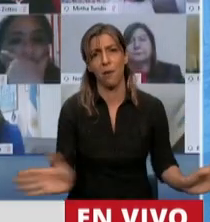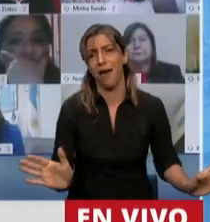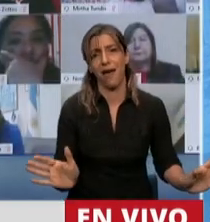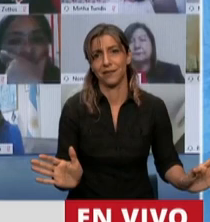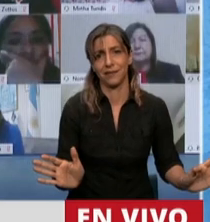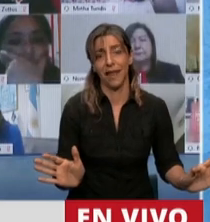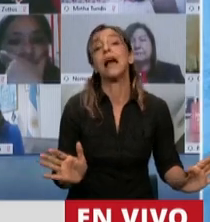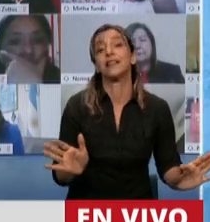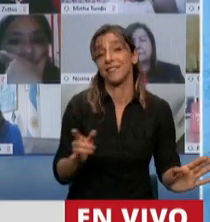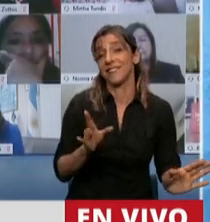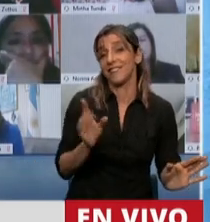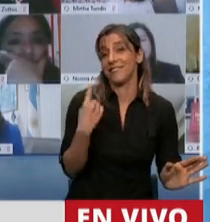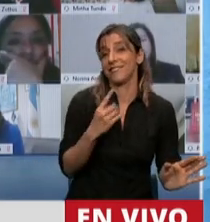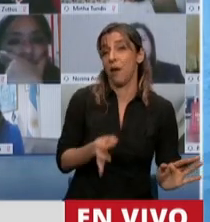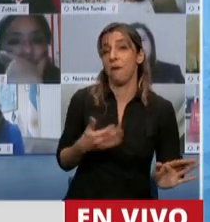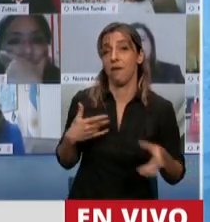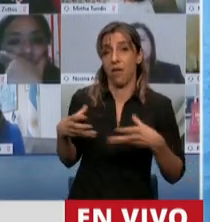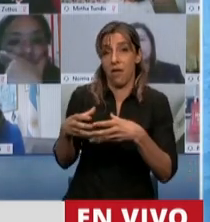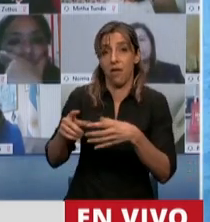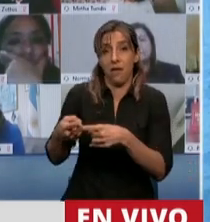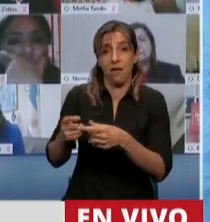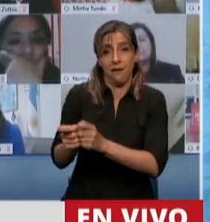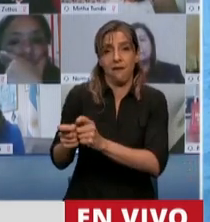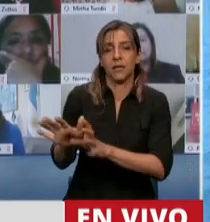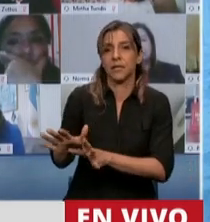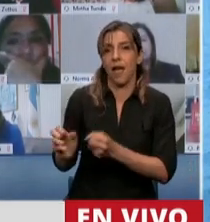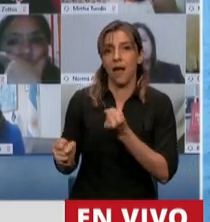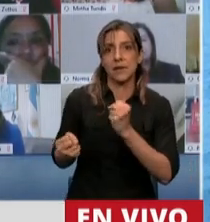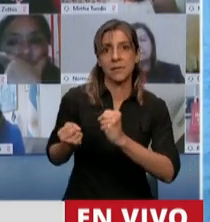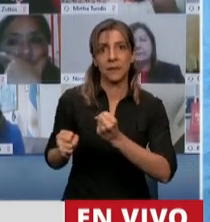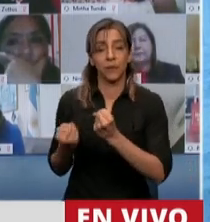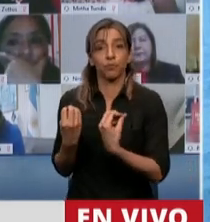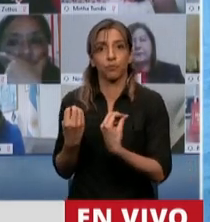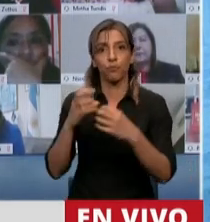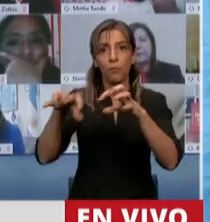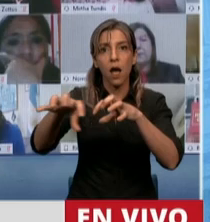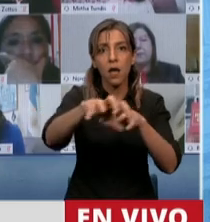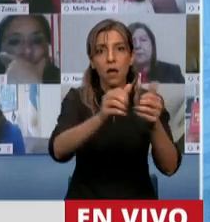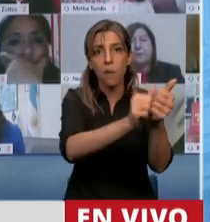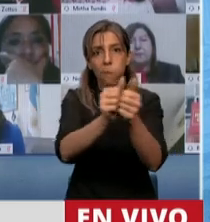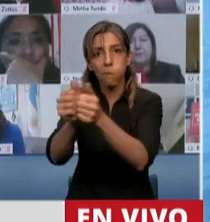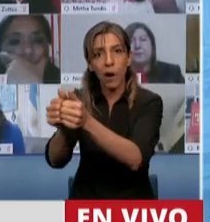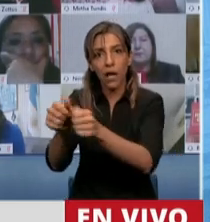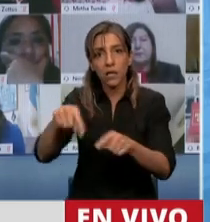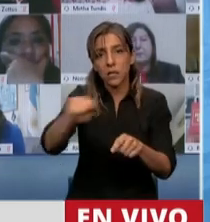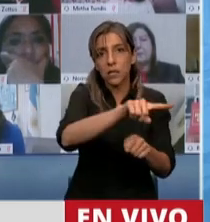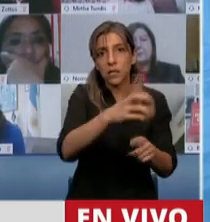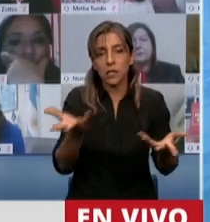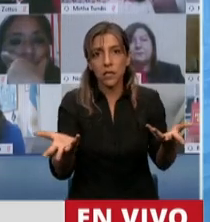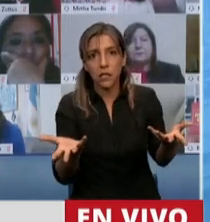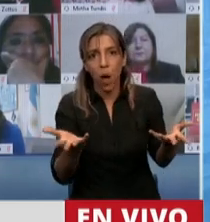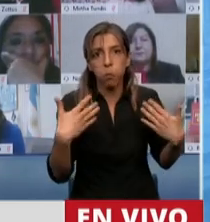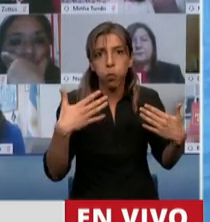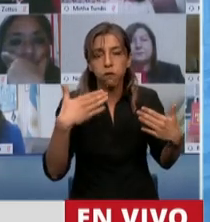supuesto los inquieta mucho más que esas empresas pasen a ser empresas de servicios públicos en